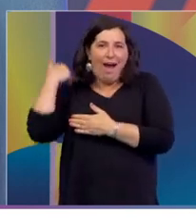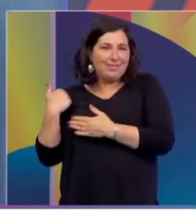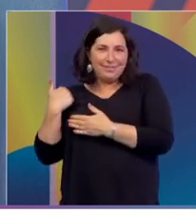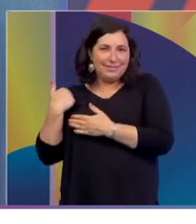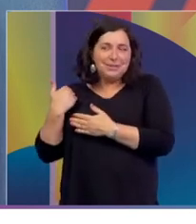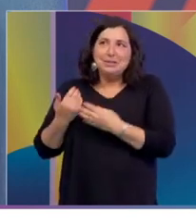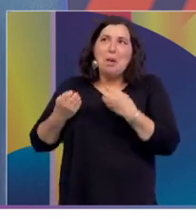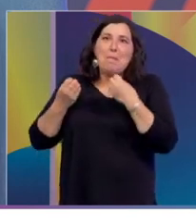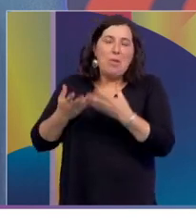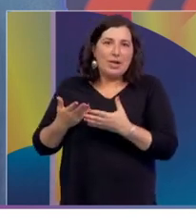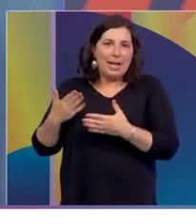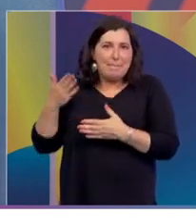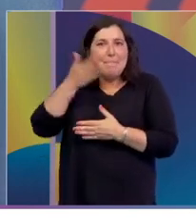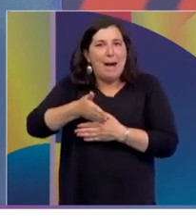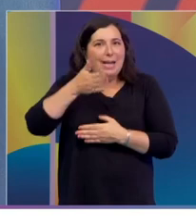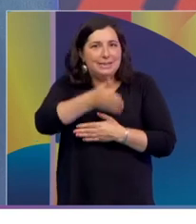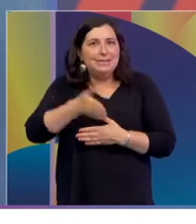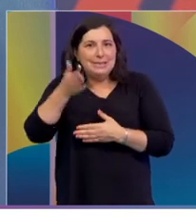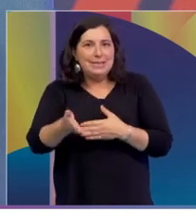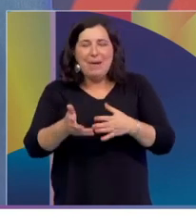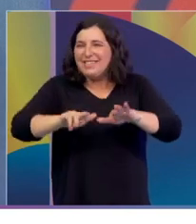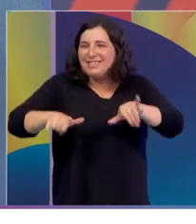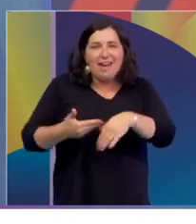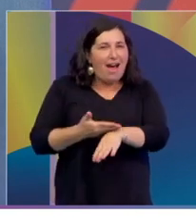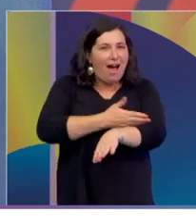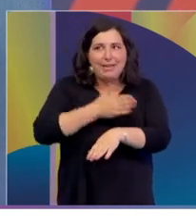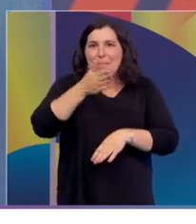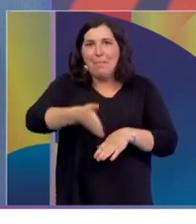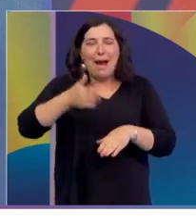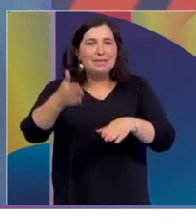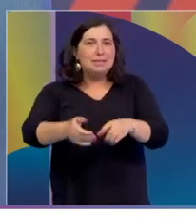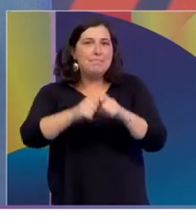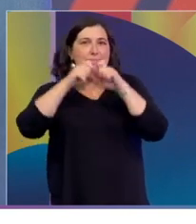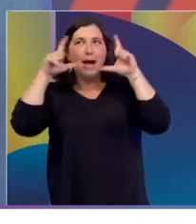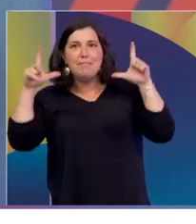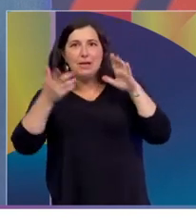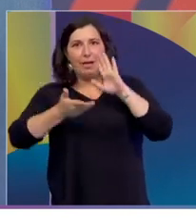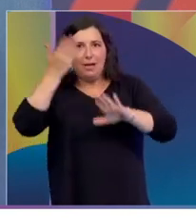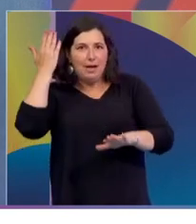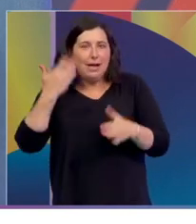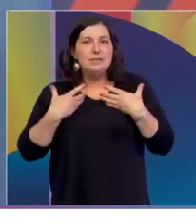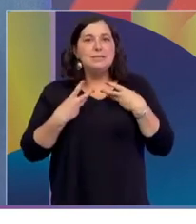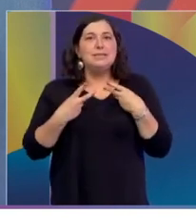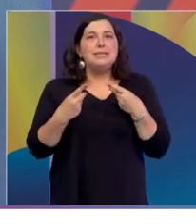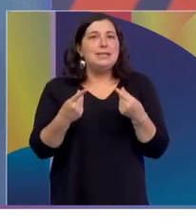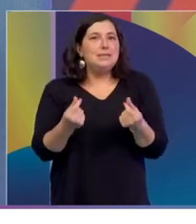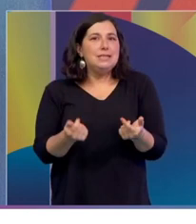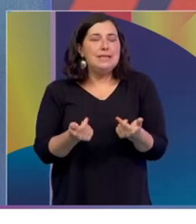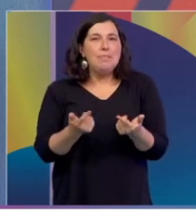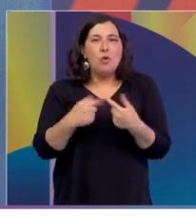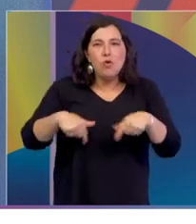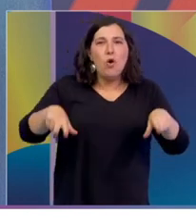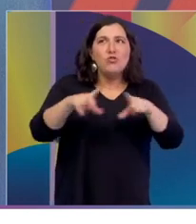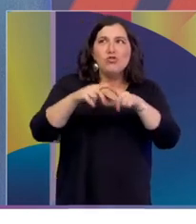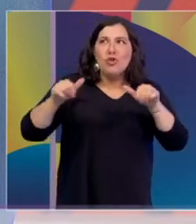nos dio una visibilidad impresionante. Como que sentimos que lo que estamos haciendo